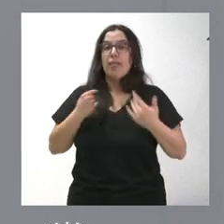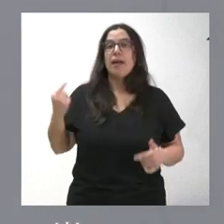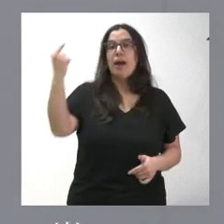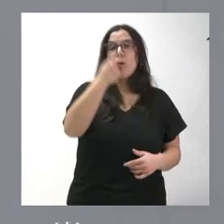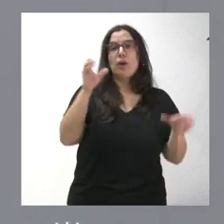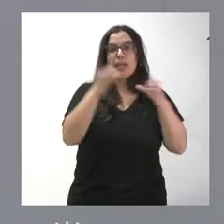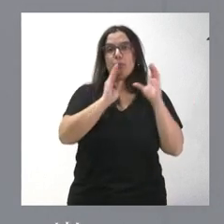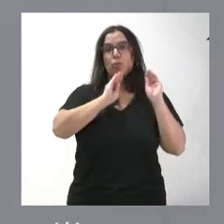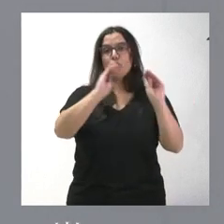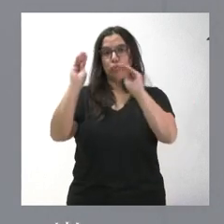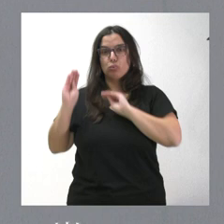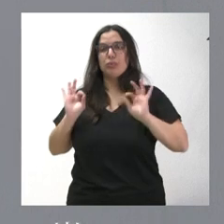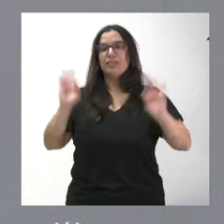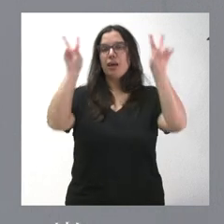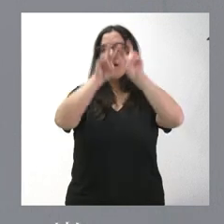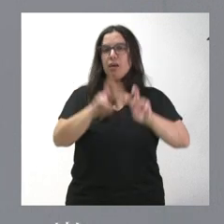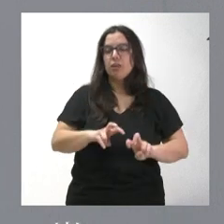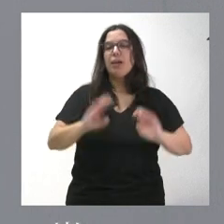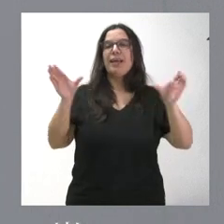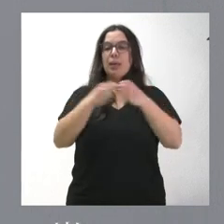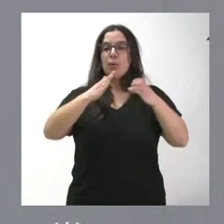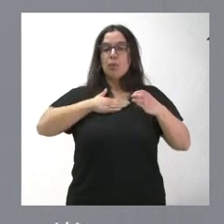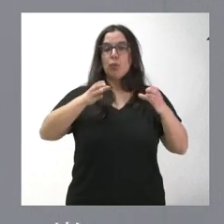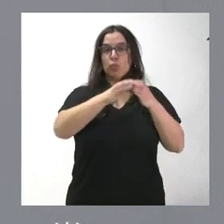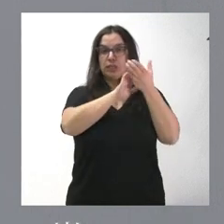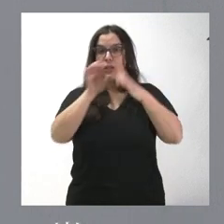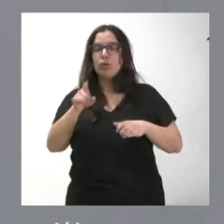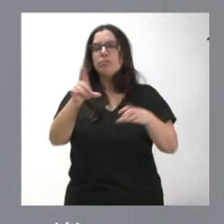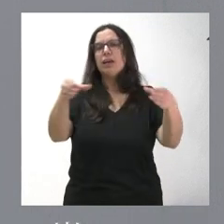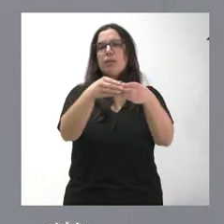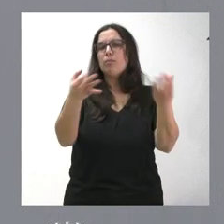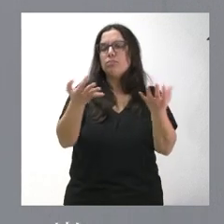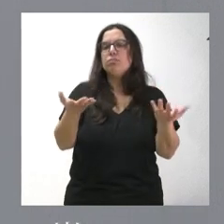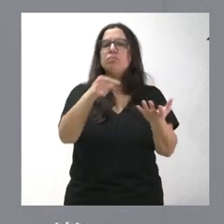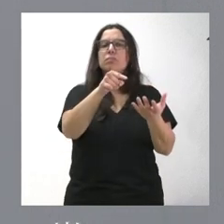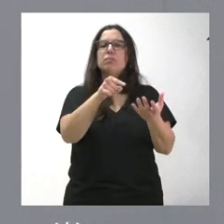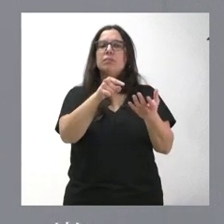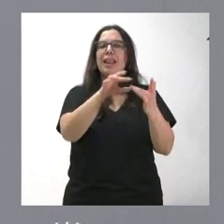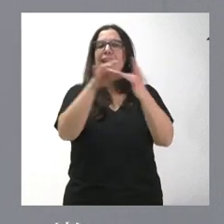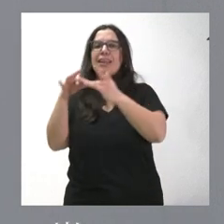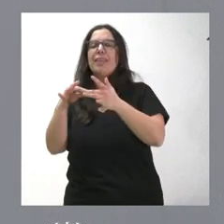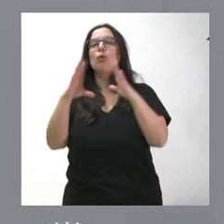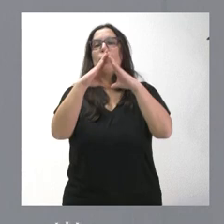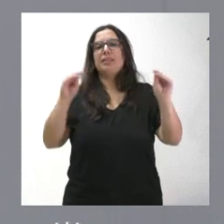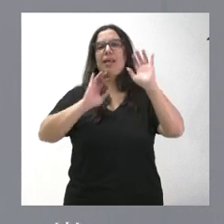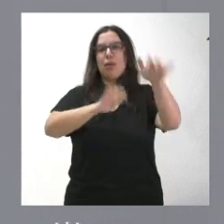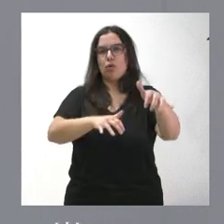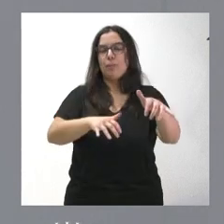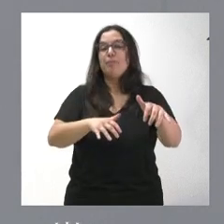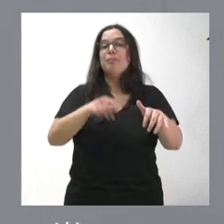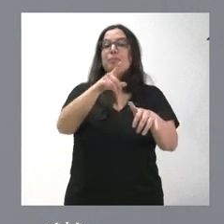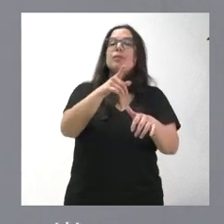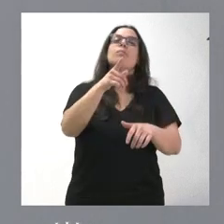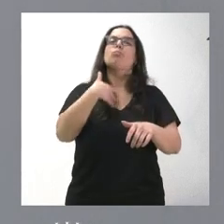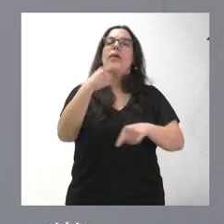propio de investigación. El equipo de la Junta de Castilla y León es un equipo que estará liderado por la Universidad de León, permitiendo